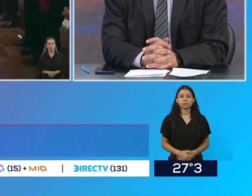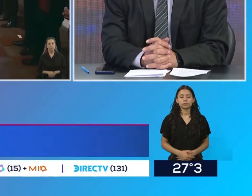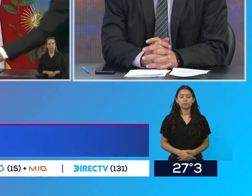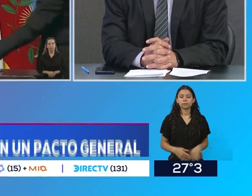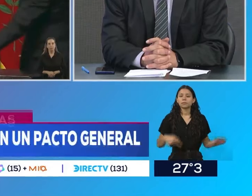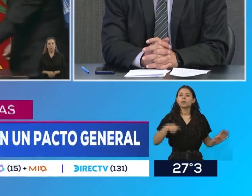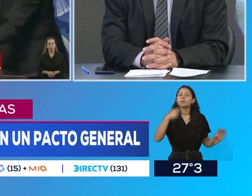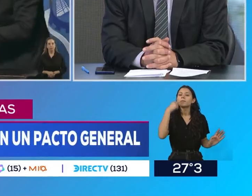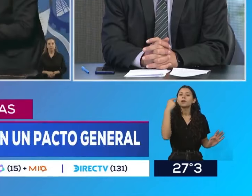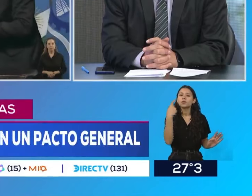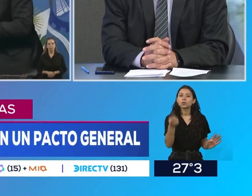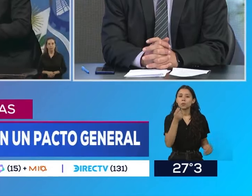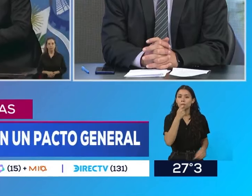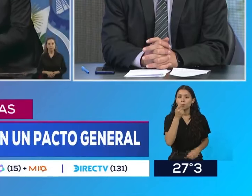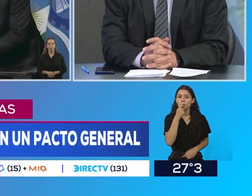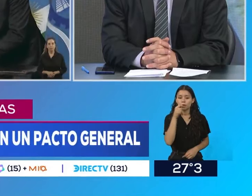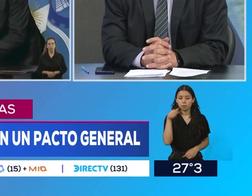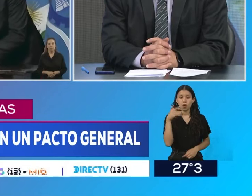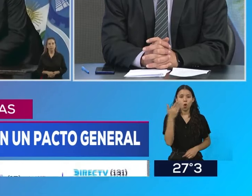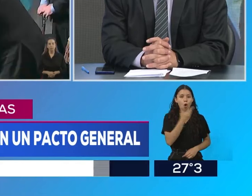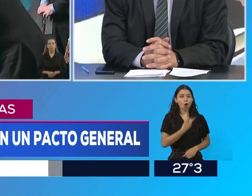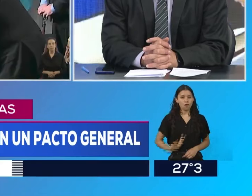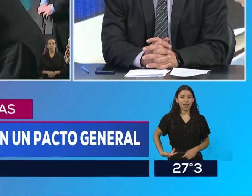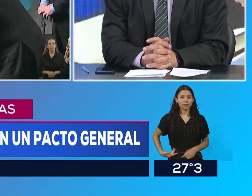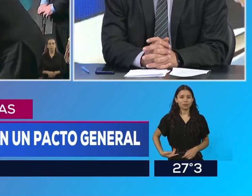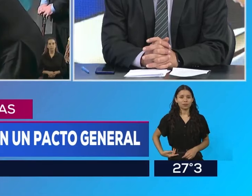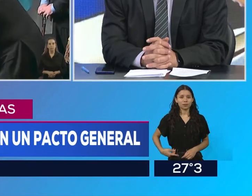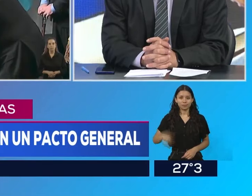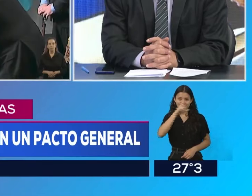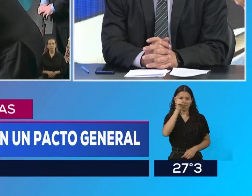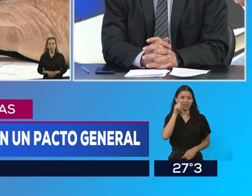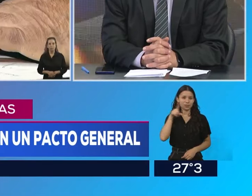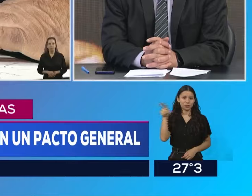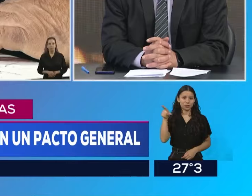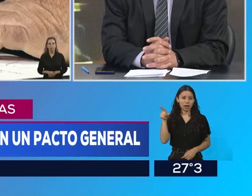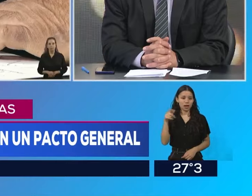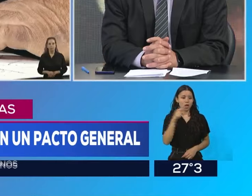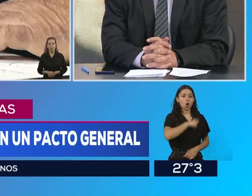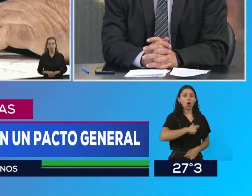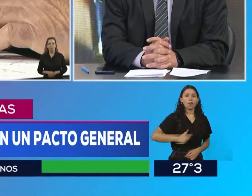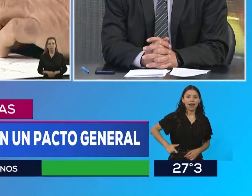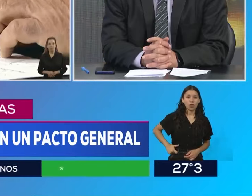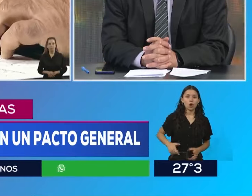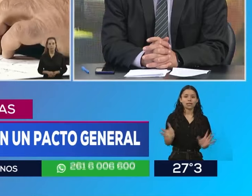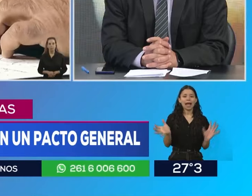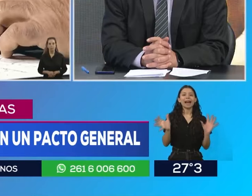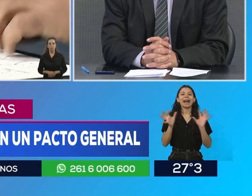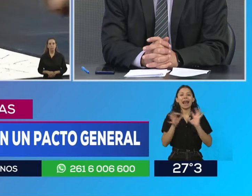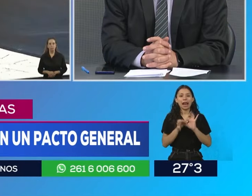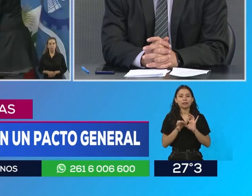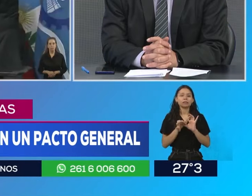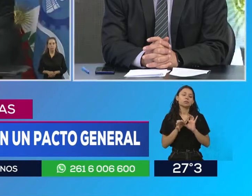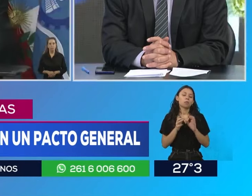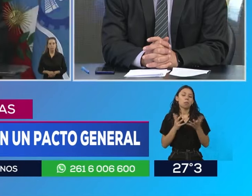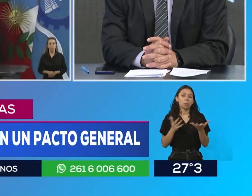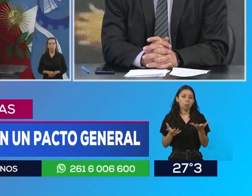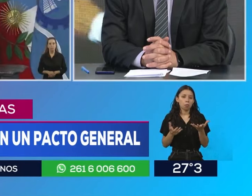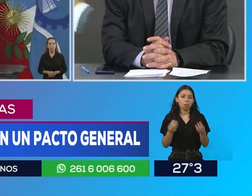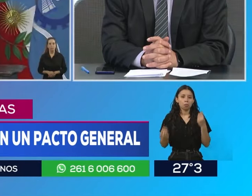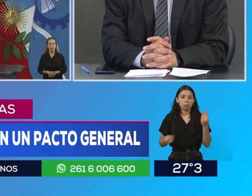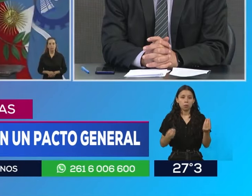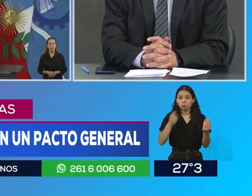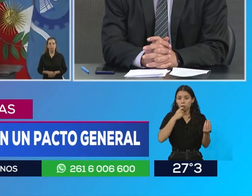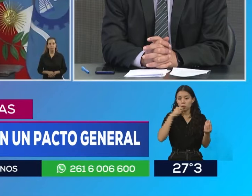del gobierno nacional con respecto a la relación con los gobernadores con el tema del presupuesto? Digo, ¿está tendiendo a hacer